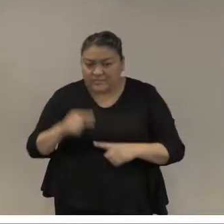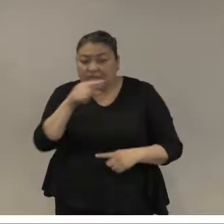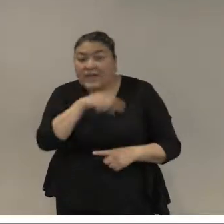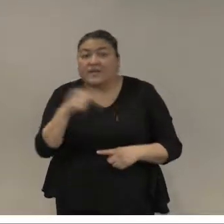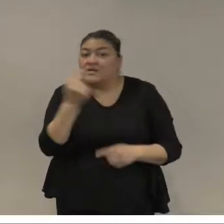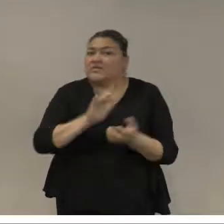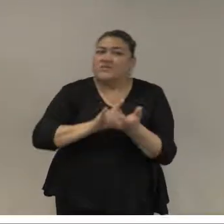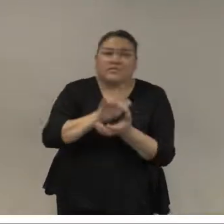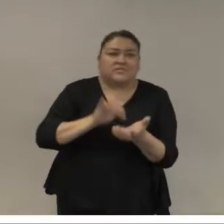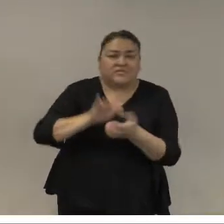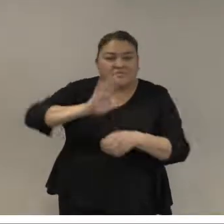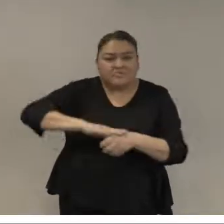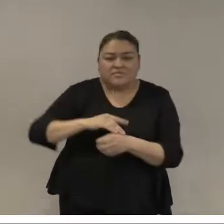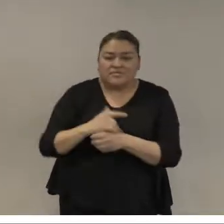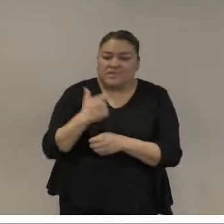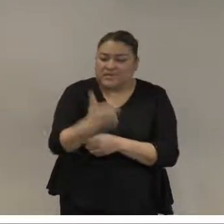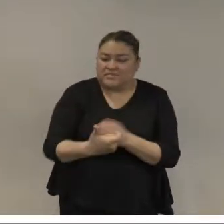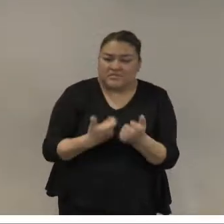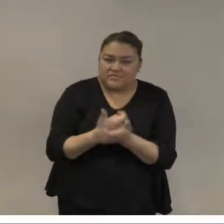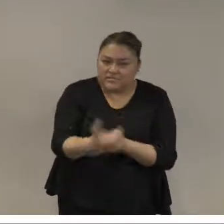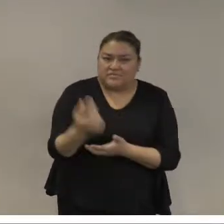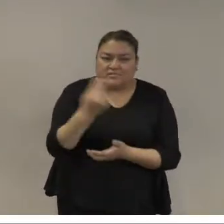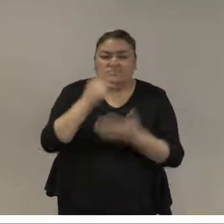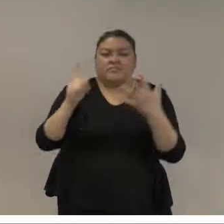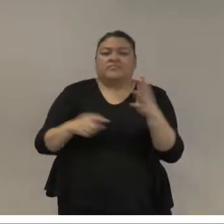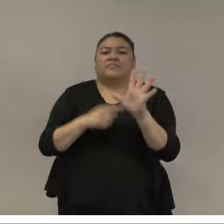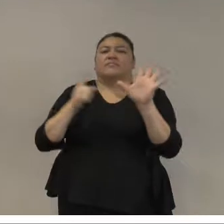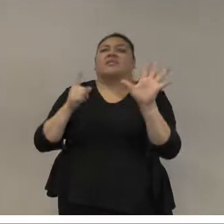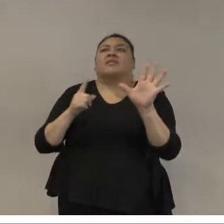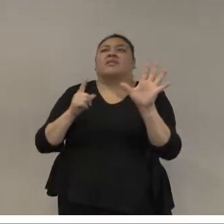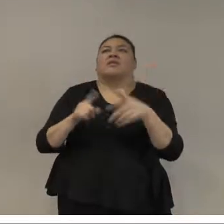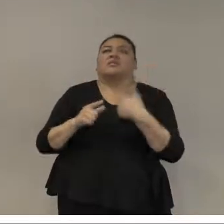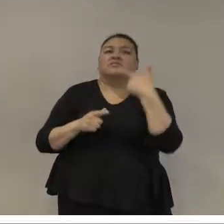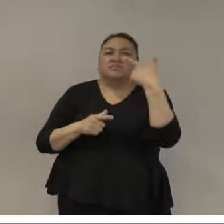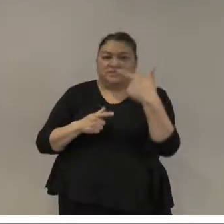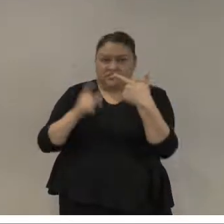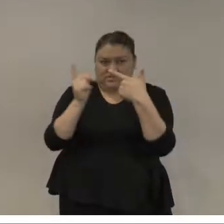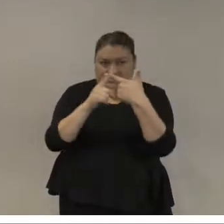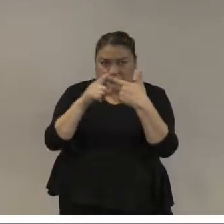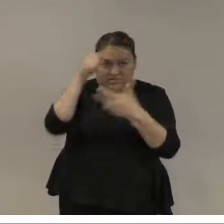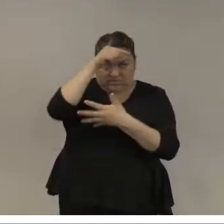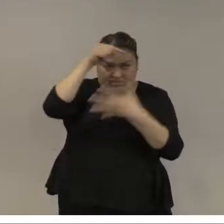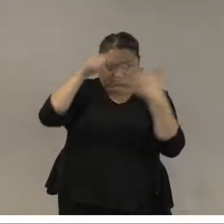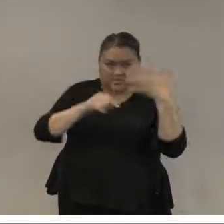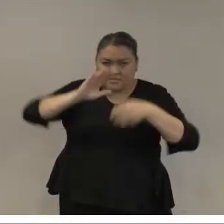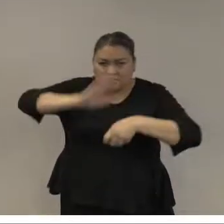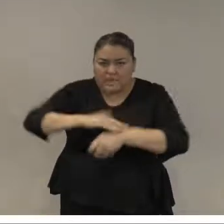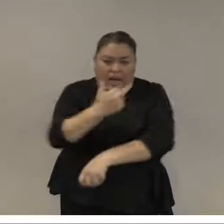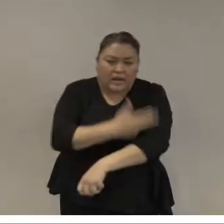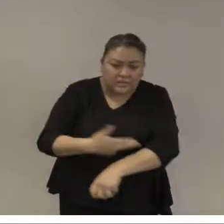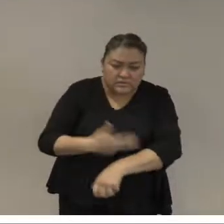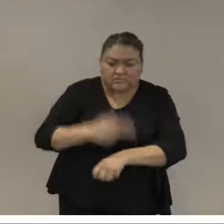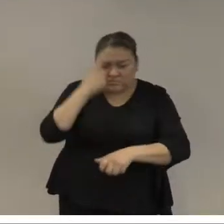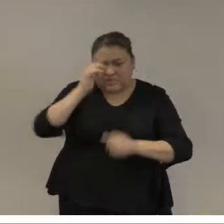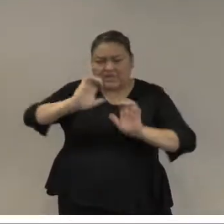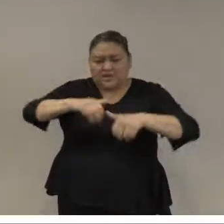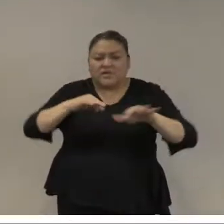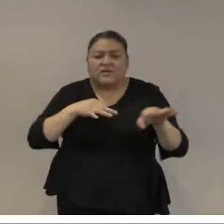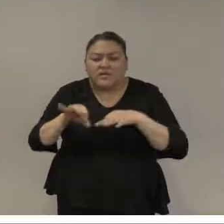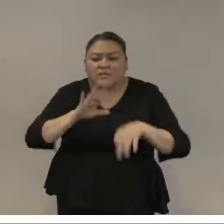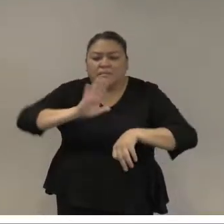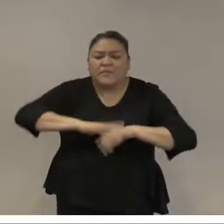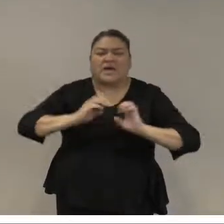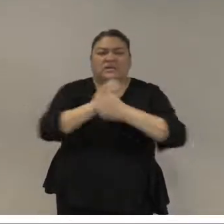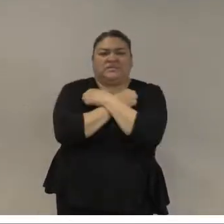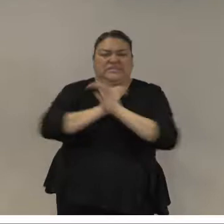acompañamiento y recursos séptimos son simplemente esfuerzos de crear más empleo y educación es